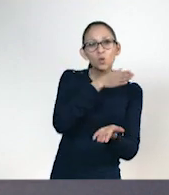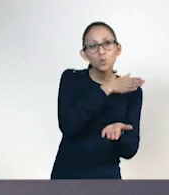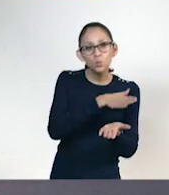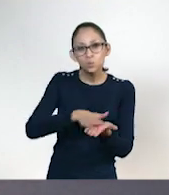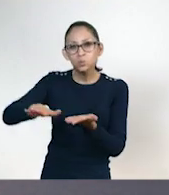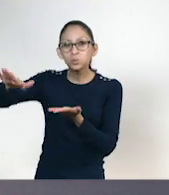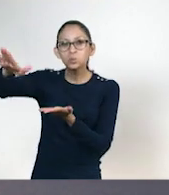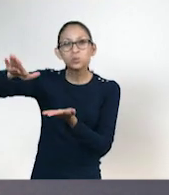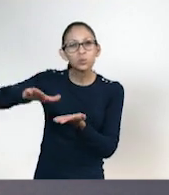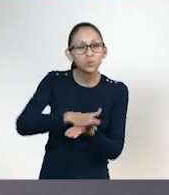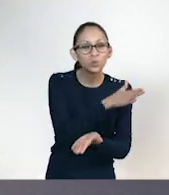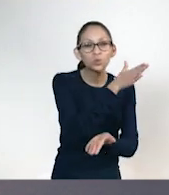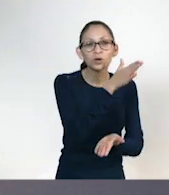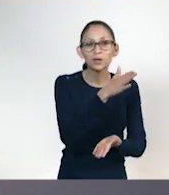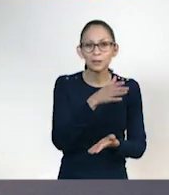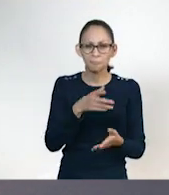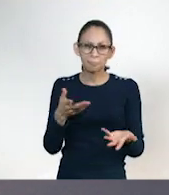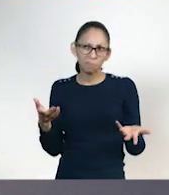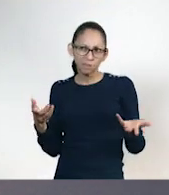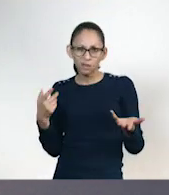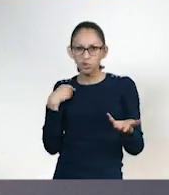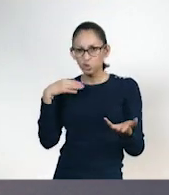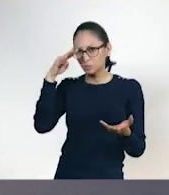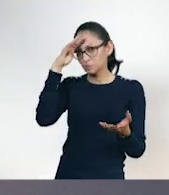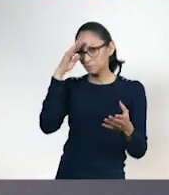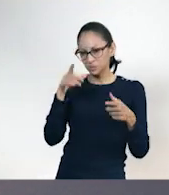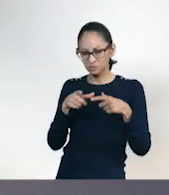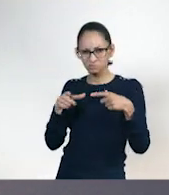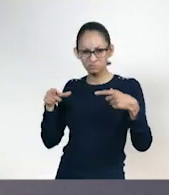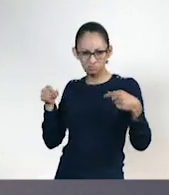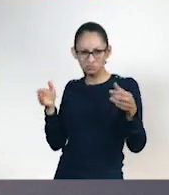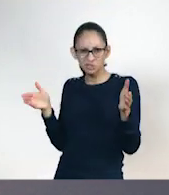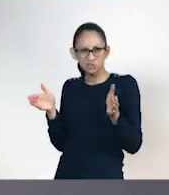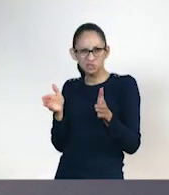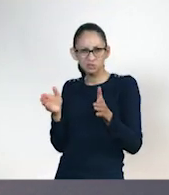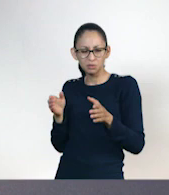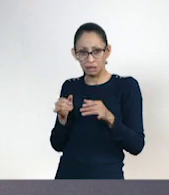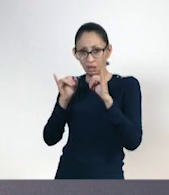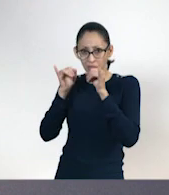¿Cuál será? Es que por su tamaño debe practicarse de forma individual seguramente.